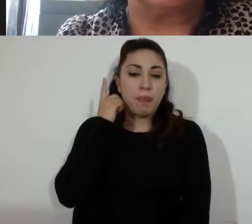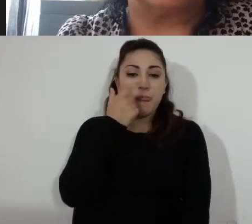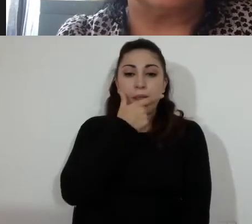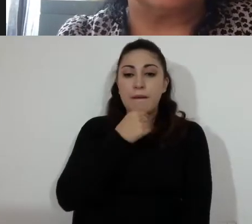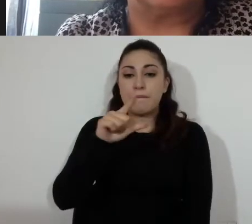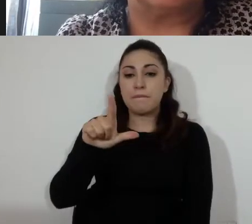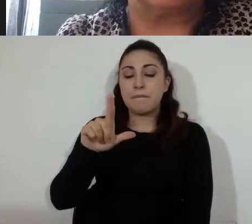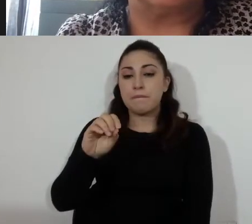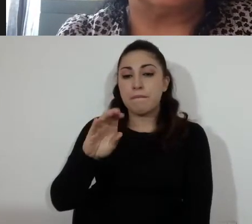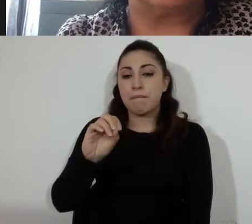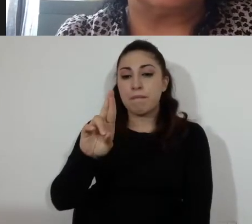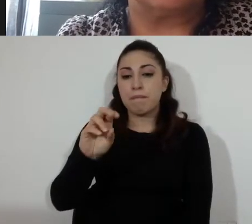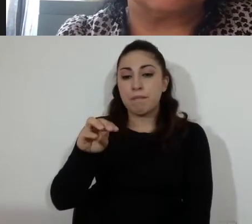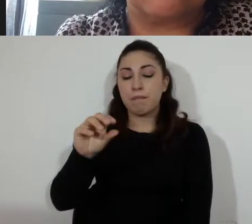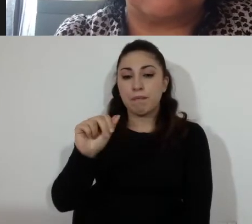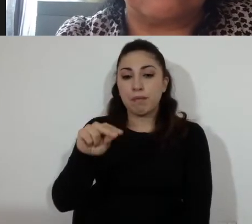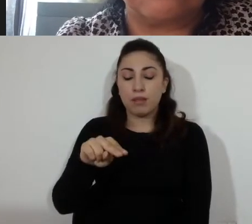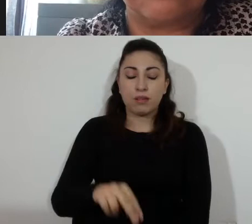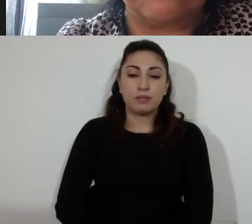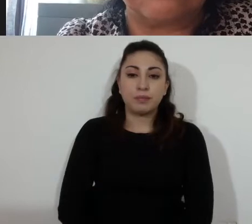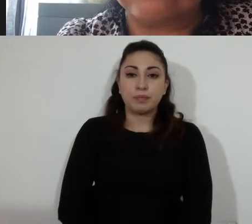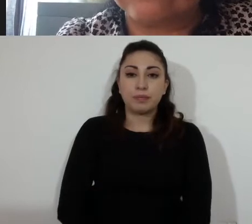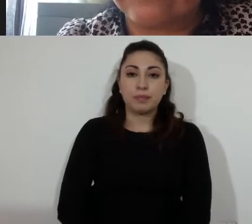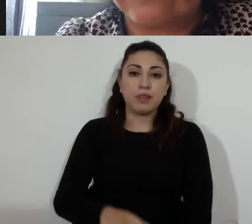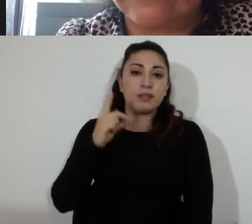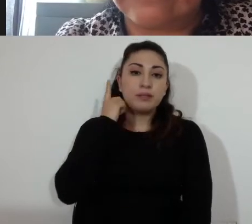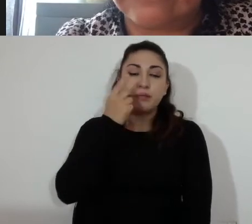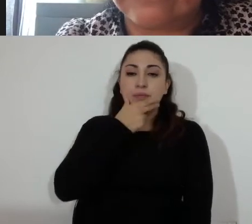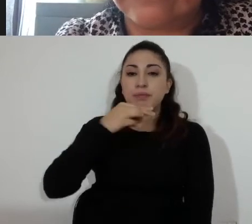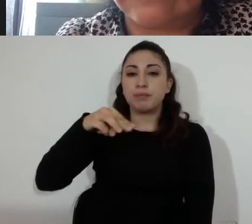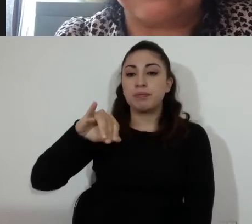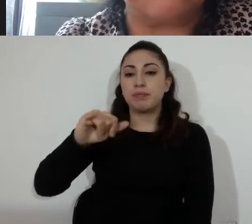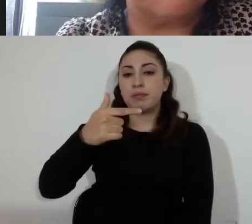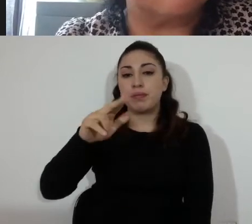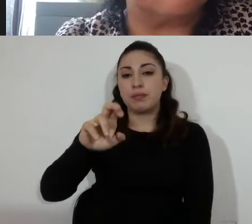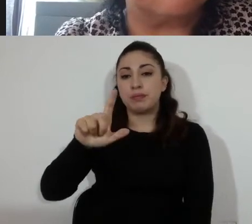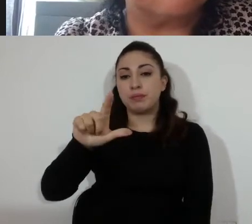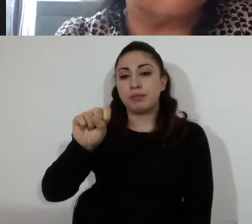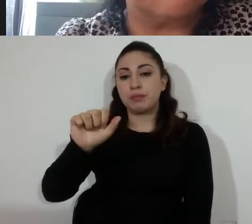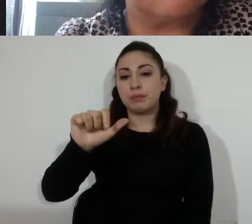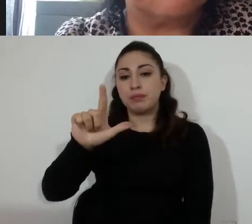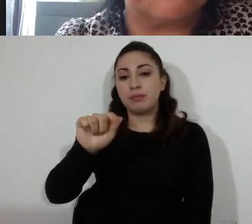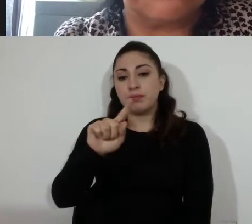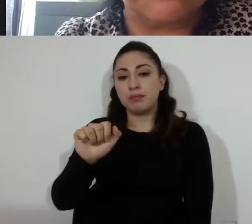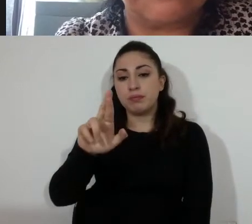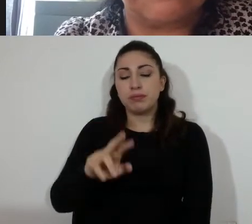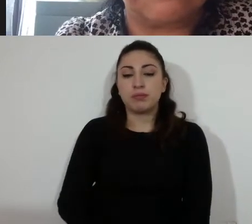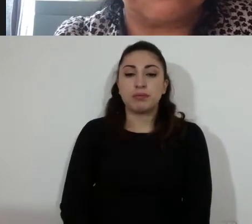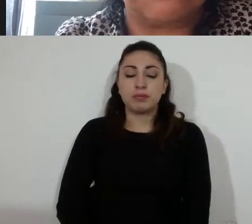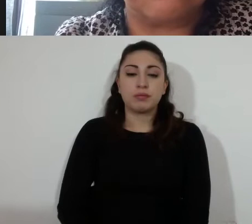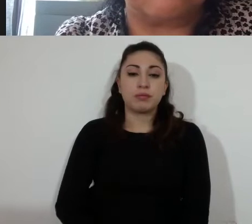Román. Diputado Miguel Ángel Salazar Martínez. La de la voz.